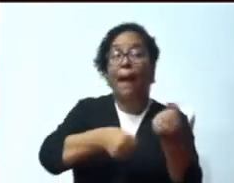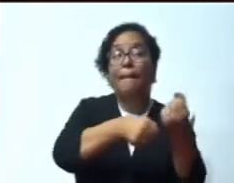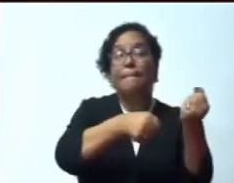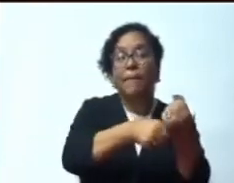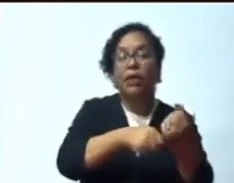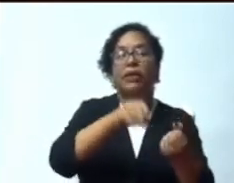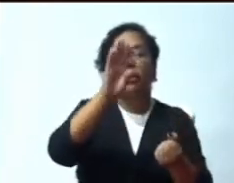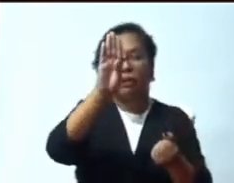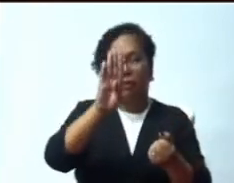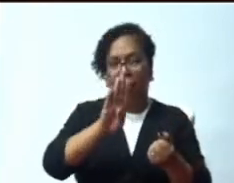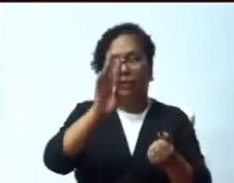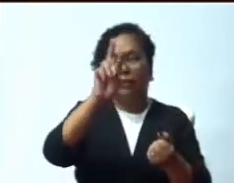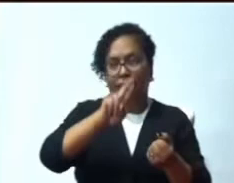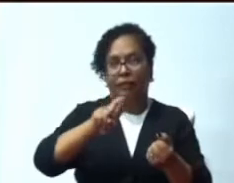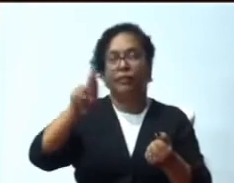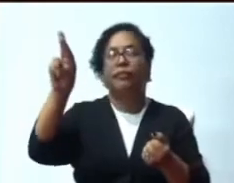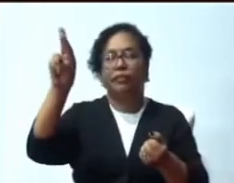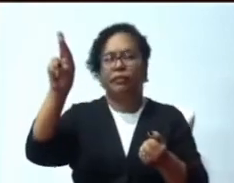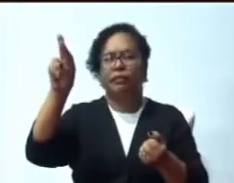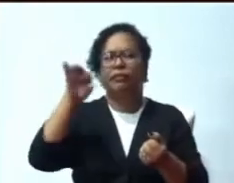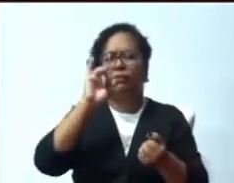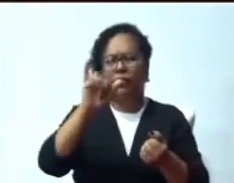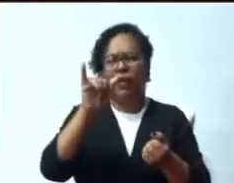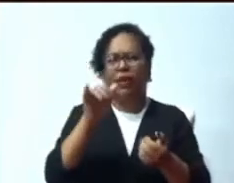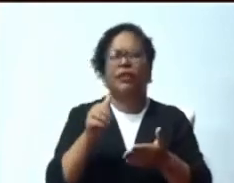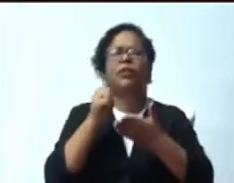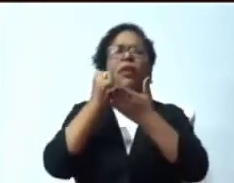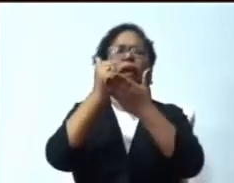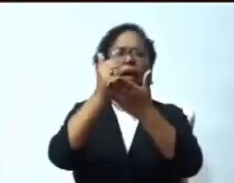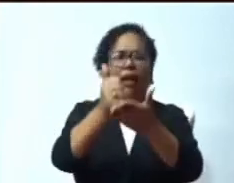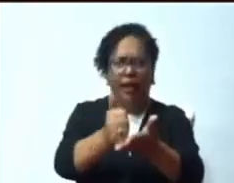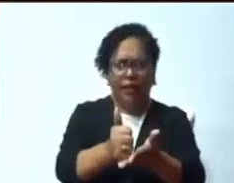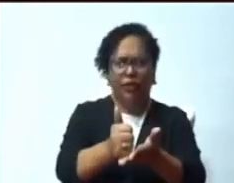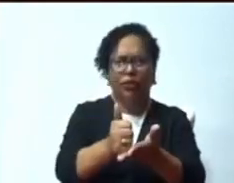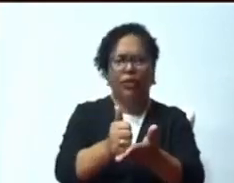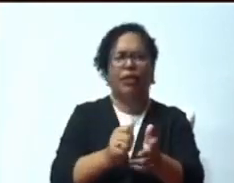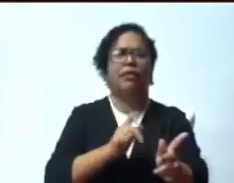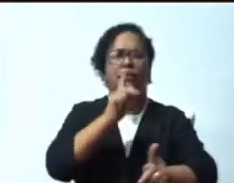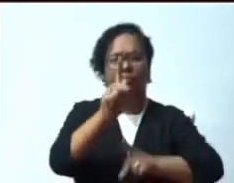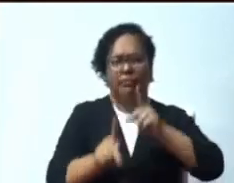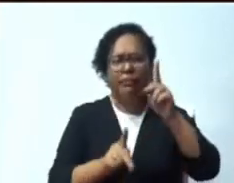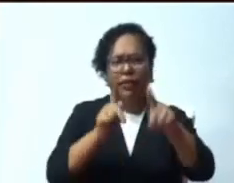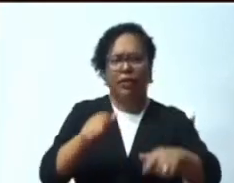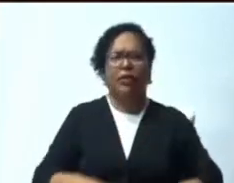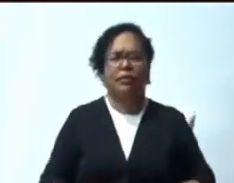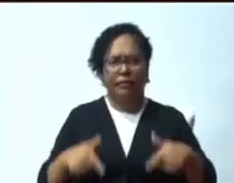municipios que viven en el sector de la ladera del río Osama,